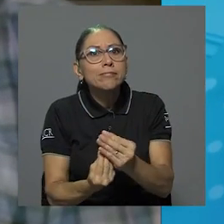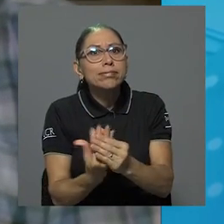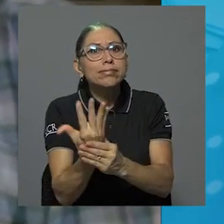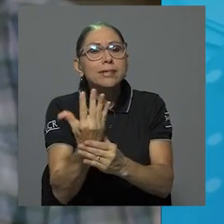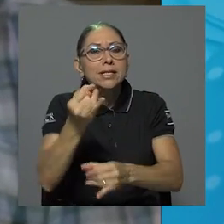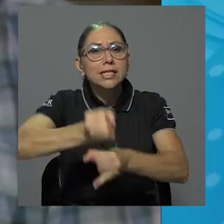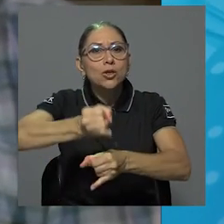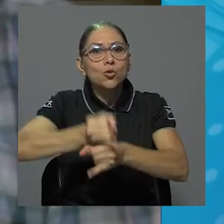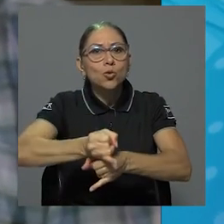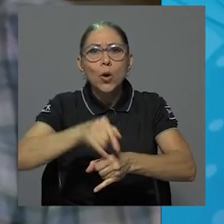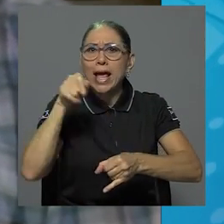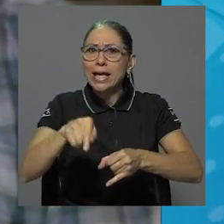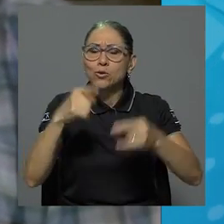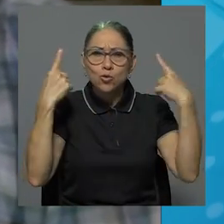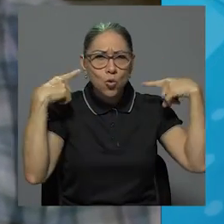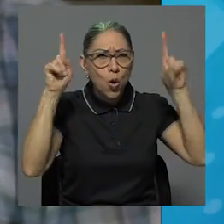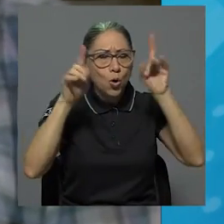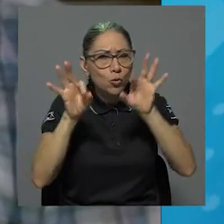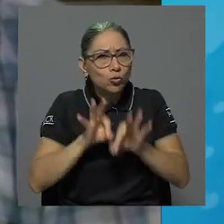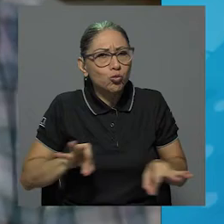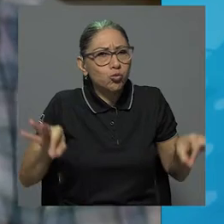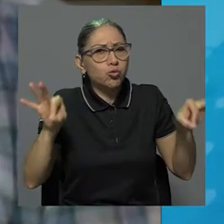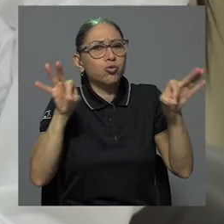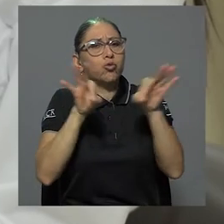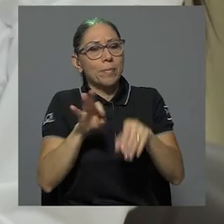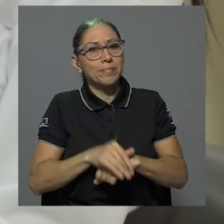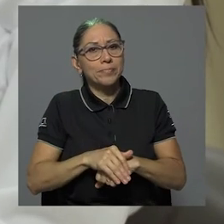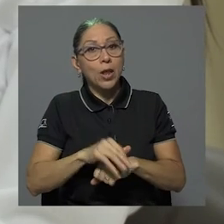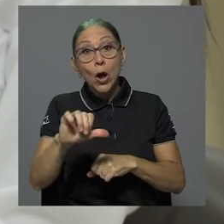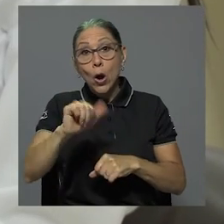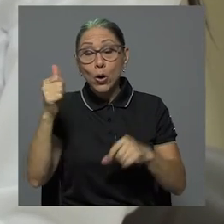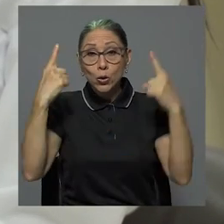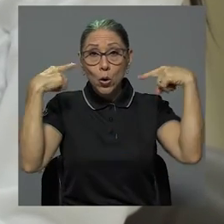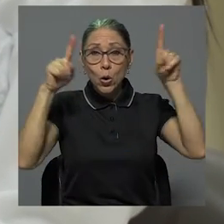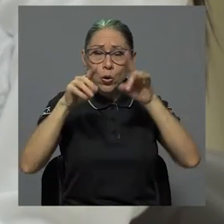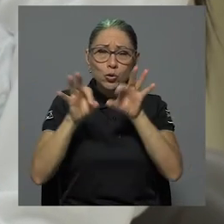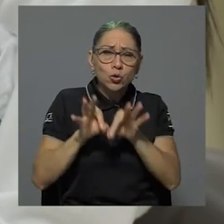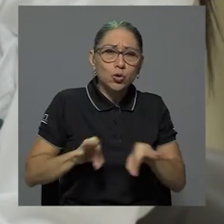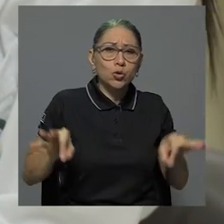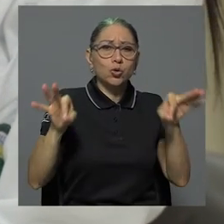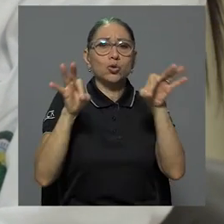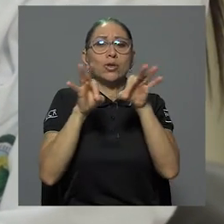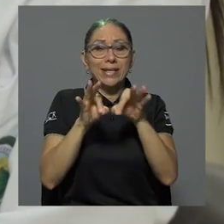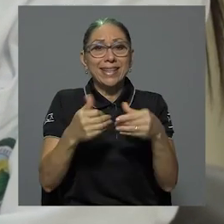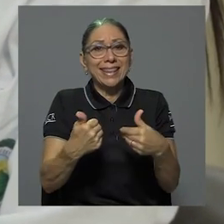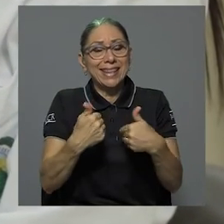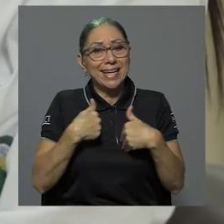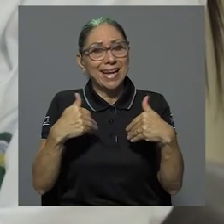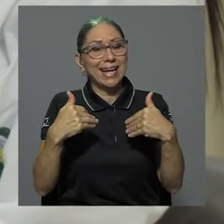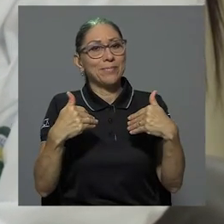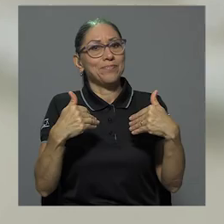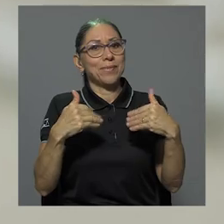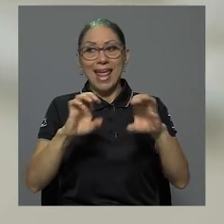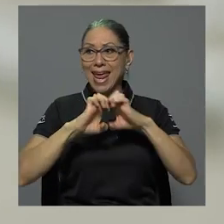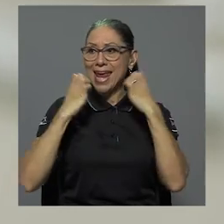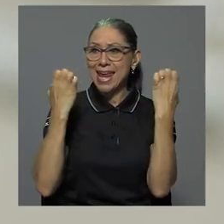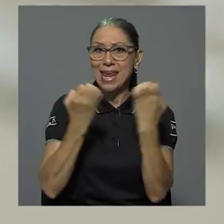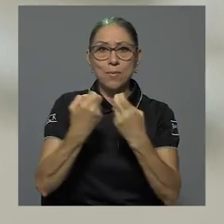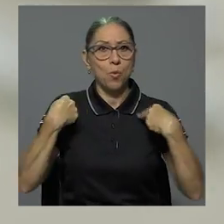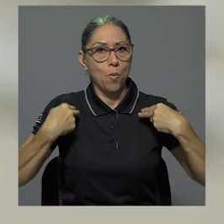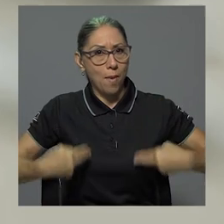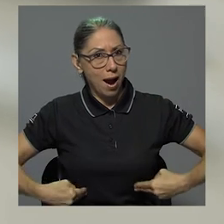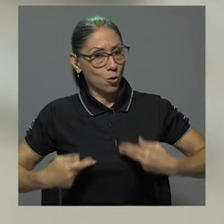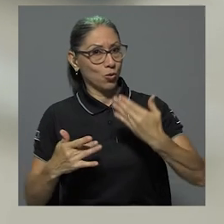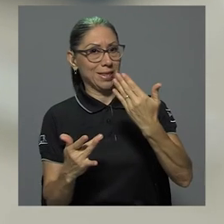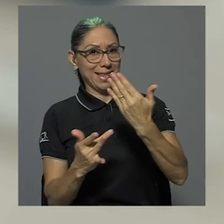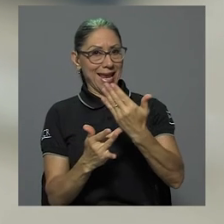un logro sustantivo. El otro logro sustantivo es el disponer de un equipo humano, técnico